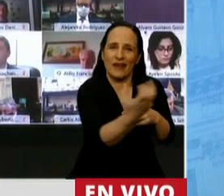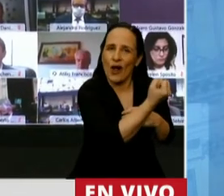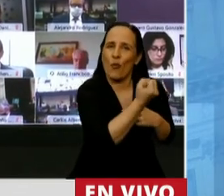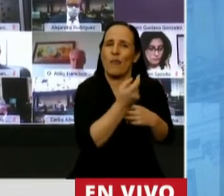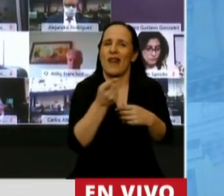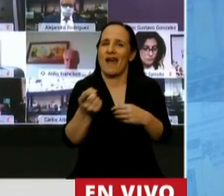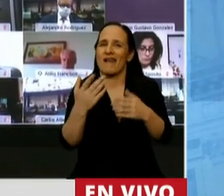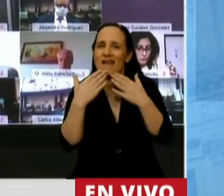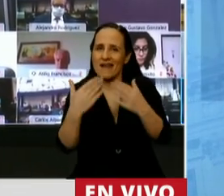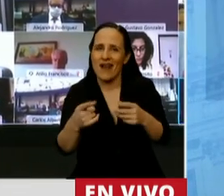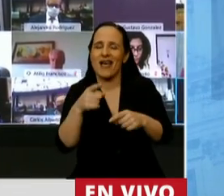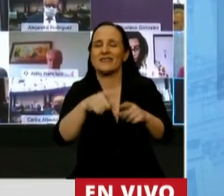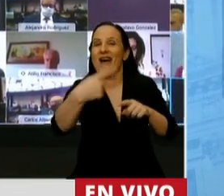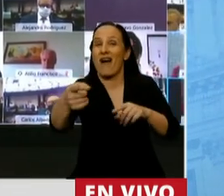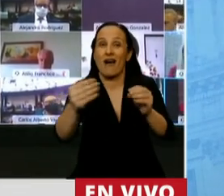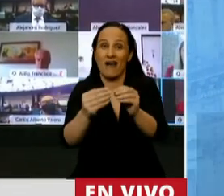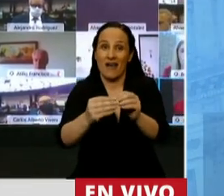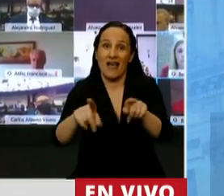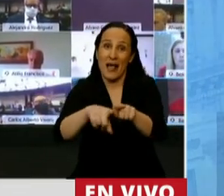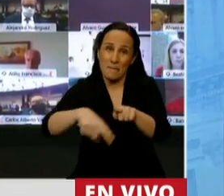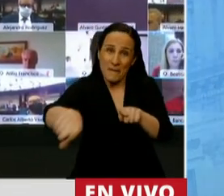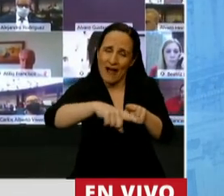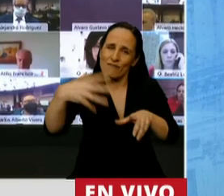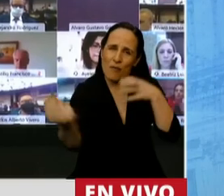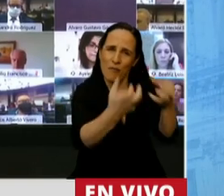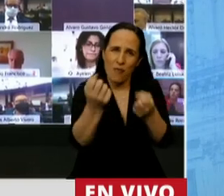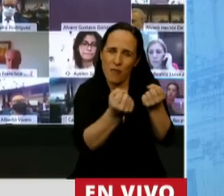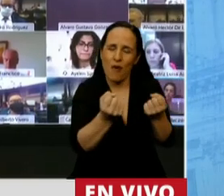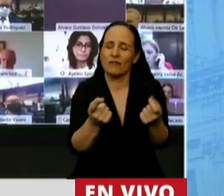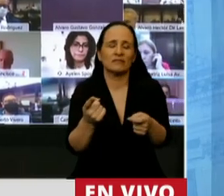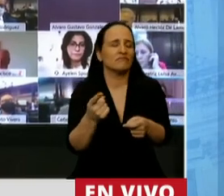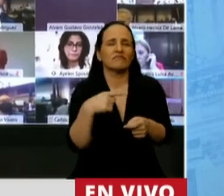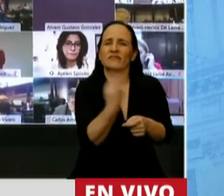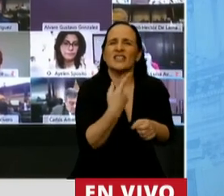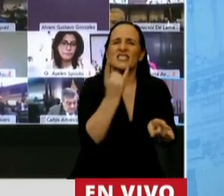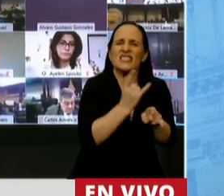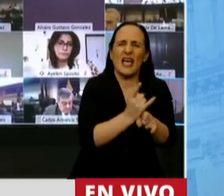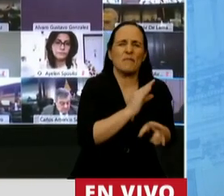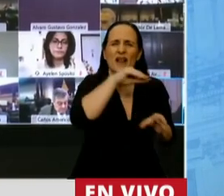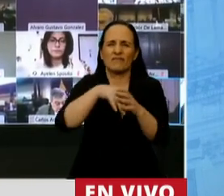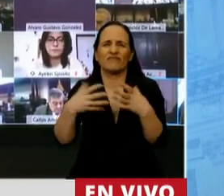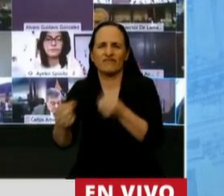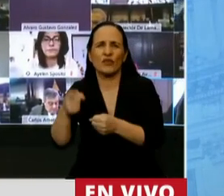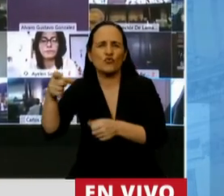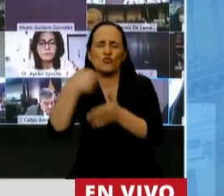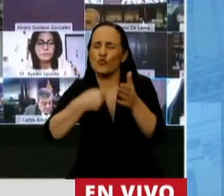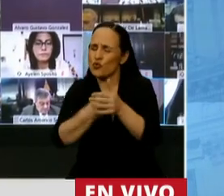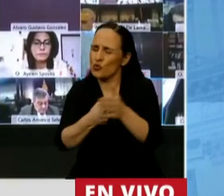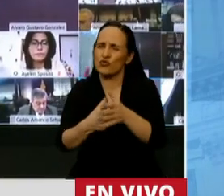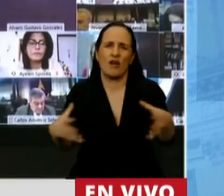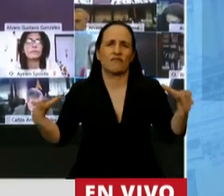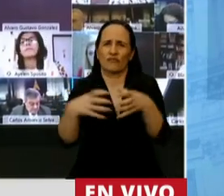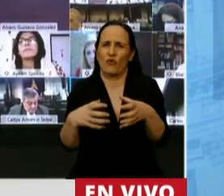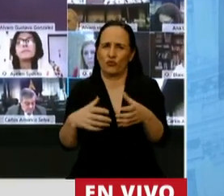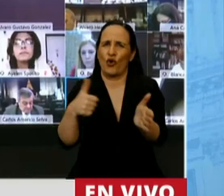recuperar a los hermanos de mis otros compañeros. Siempre vamos a estar con ustedes, la pelea de ustedes es nuestra, la identidad es de todos.